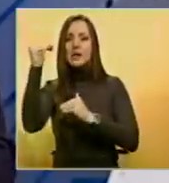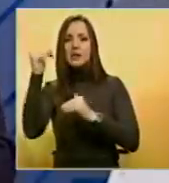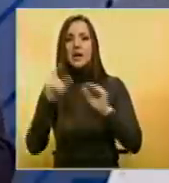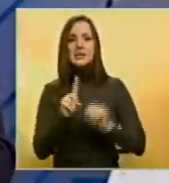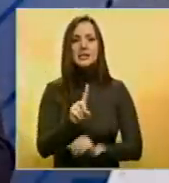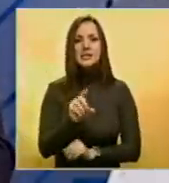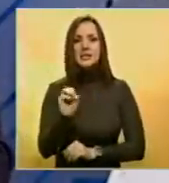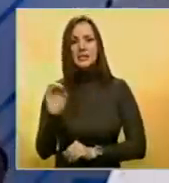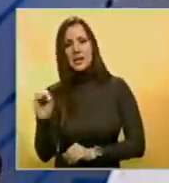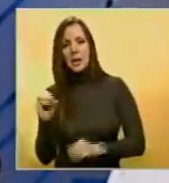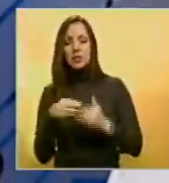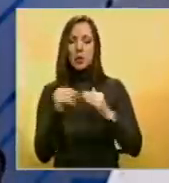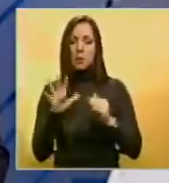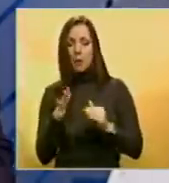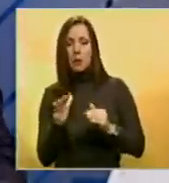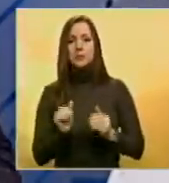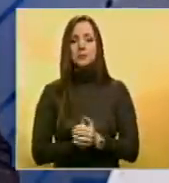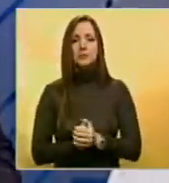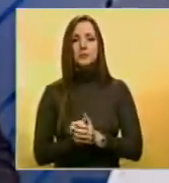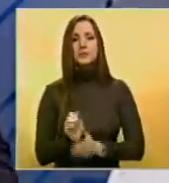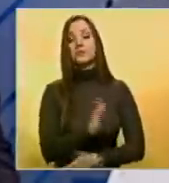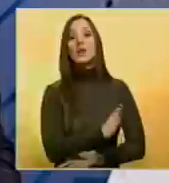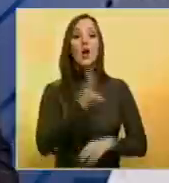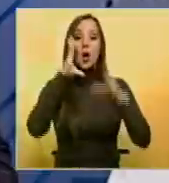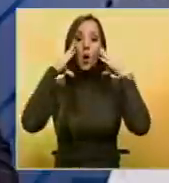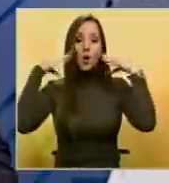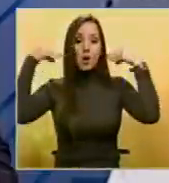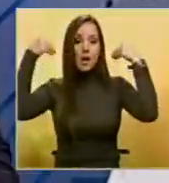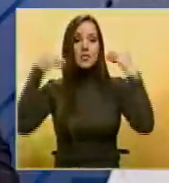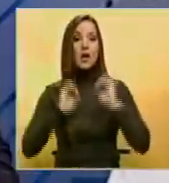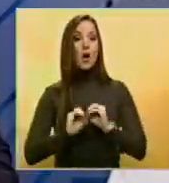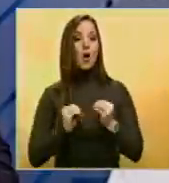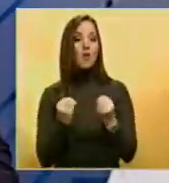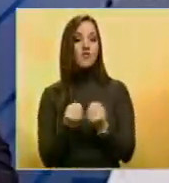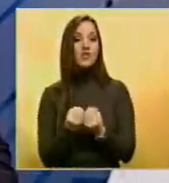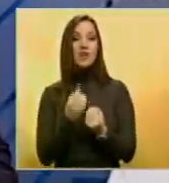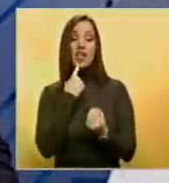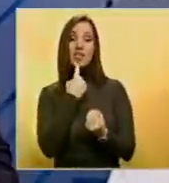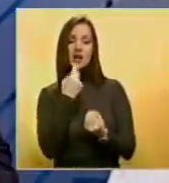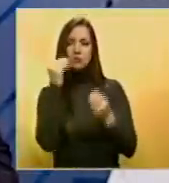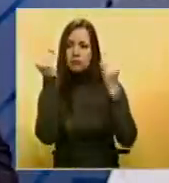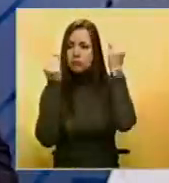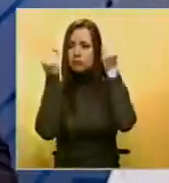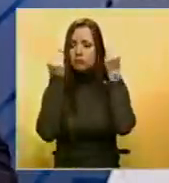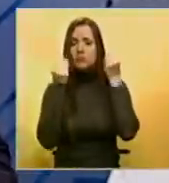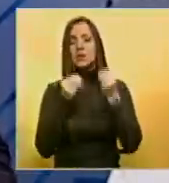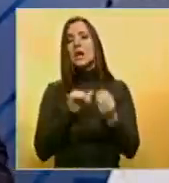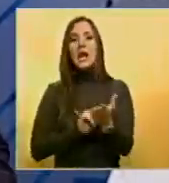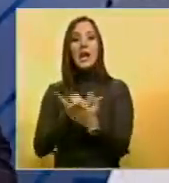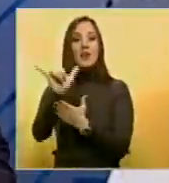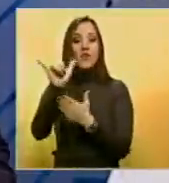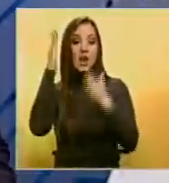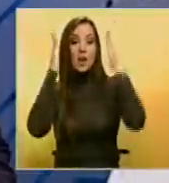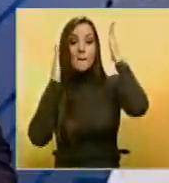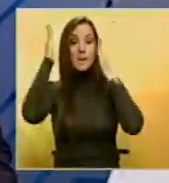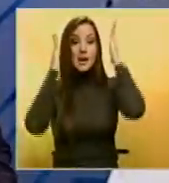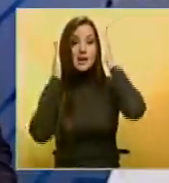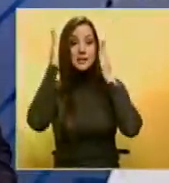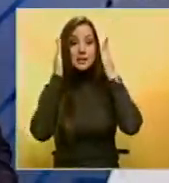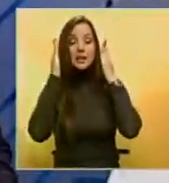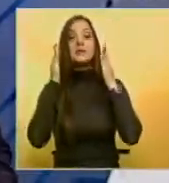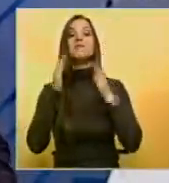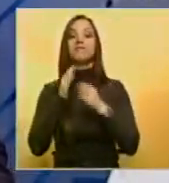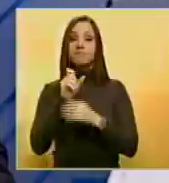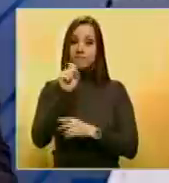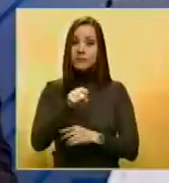La Oficina de Seguridad de Holanda concluyó que el avión del vuelo MH17 de Malaysia Airlines fue